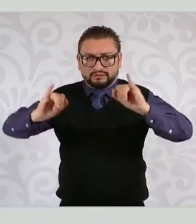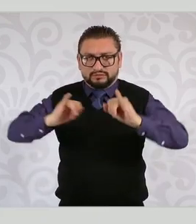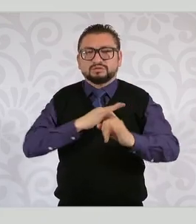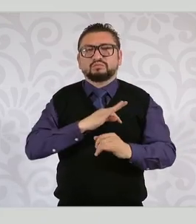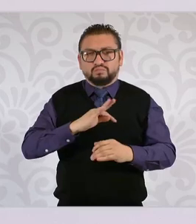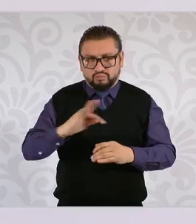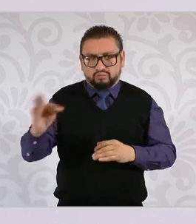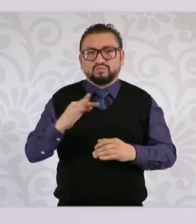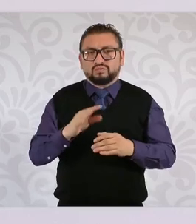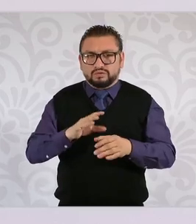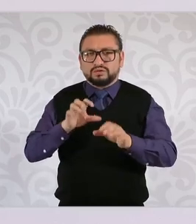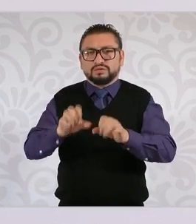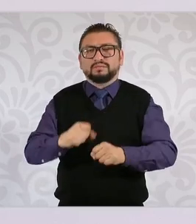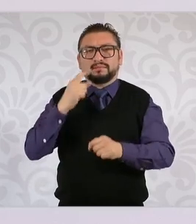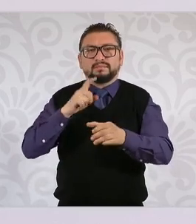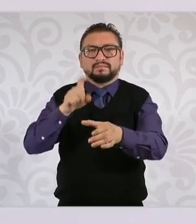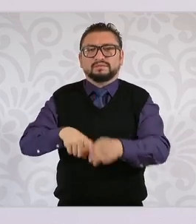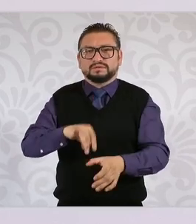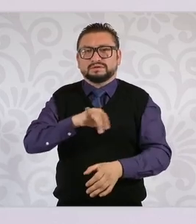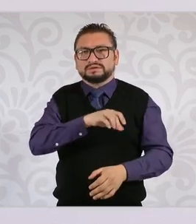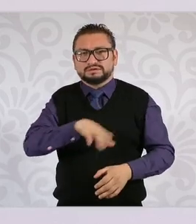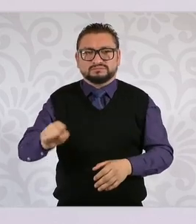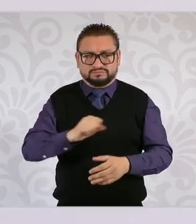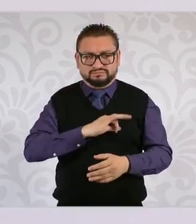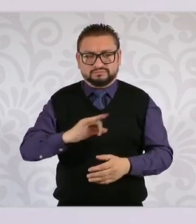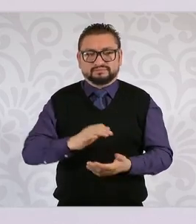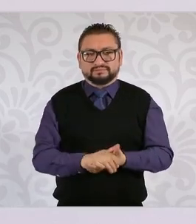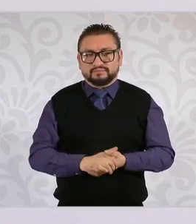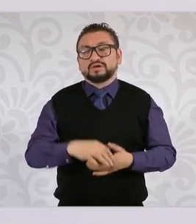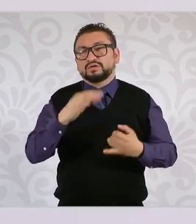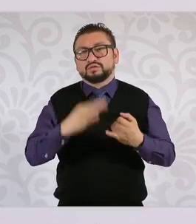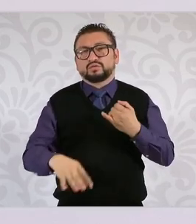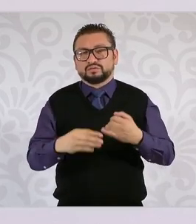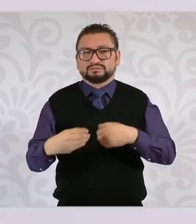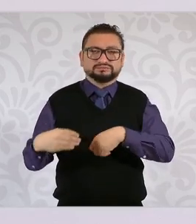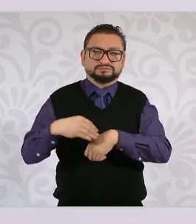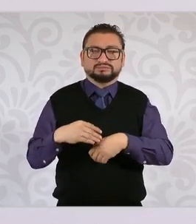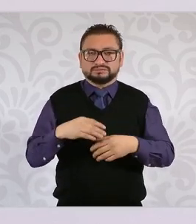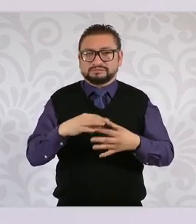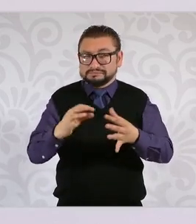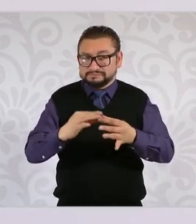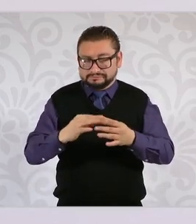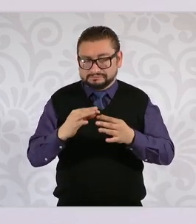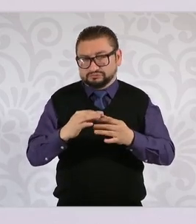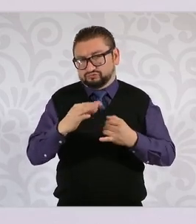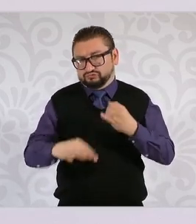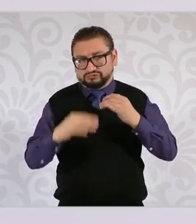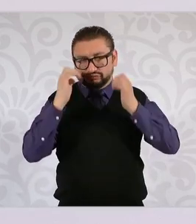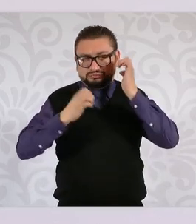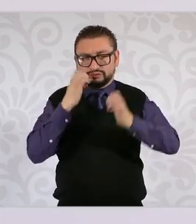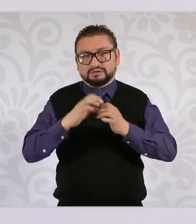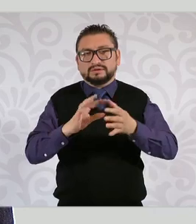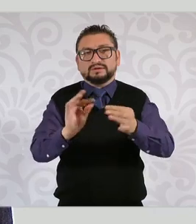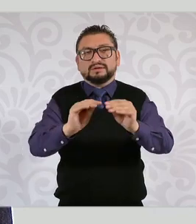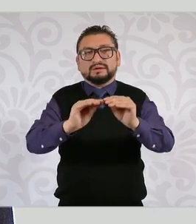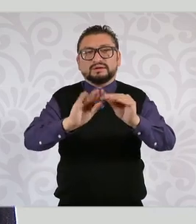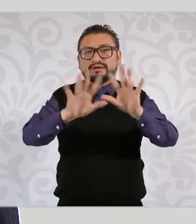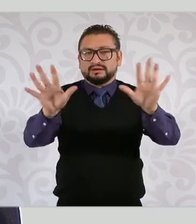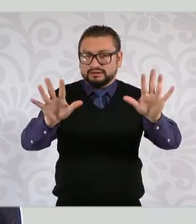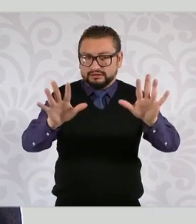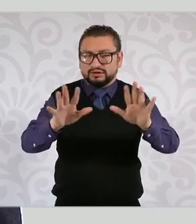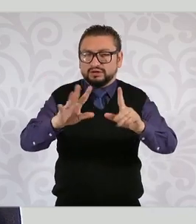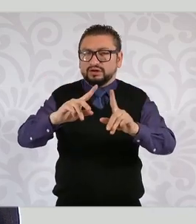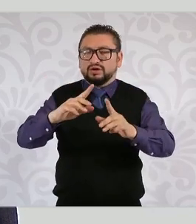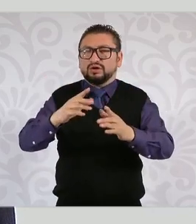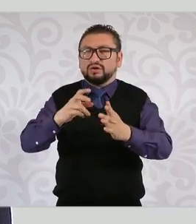Siguiente, por favor. Y en suma, para finalizar esta exposición, quisiera clarificar cuál es el sentido